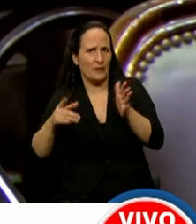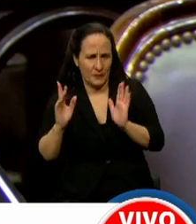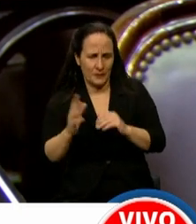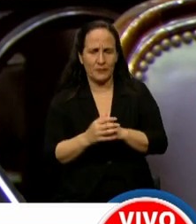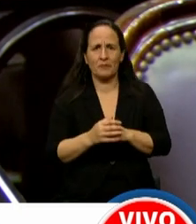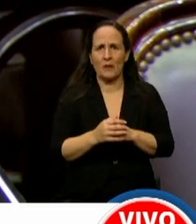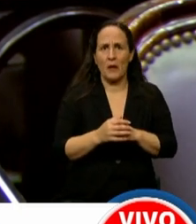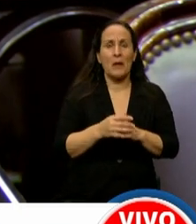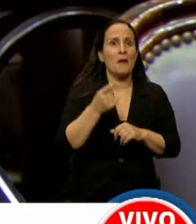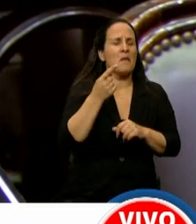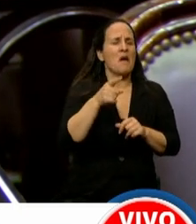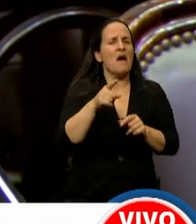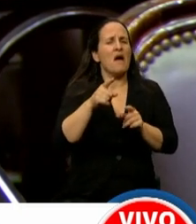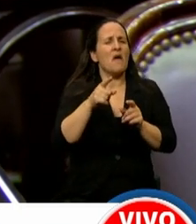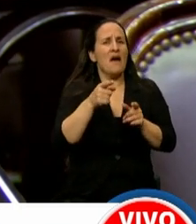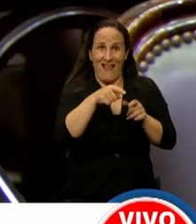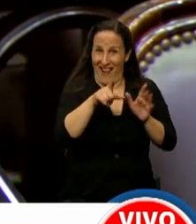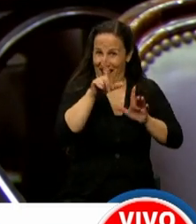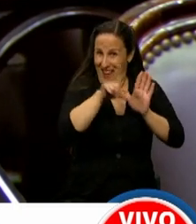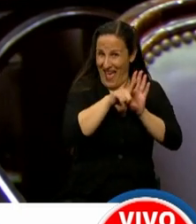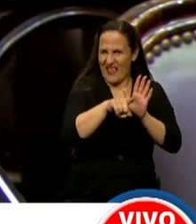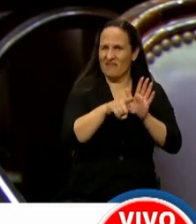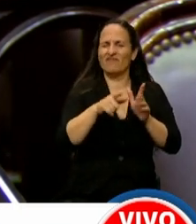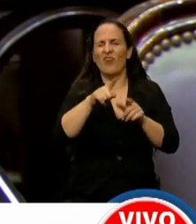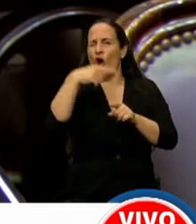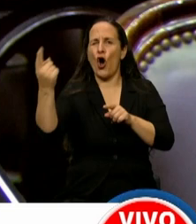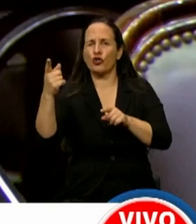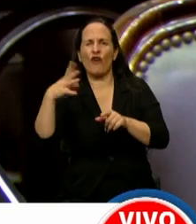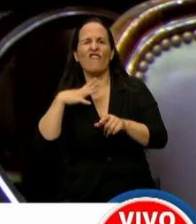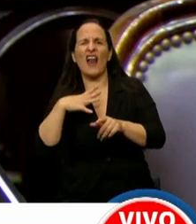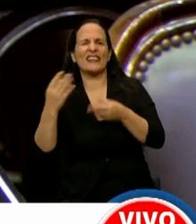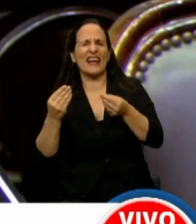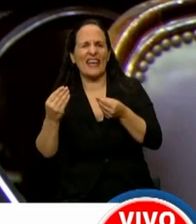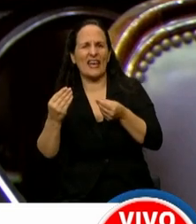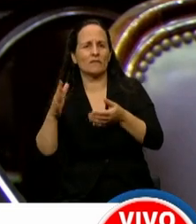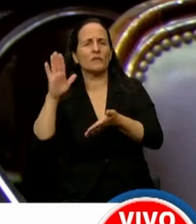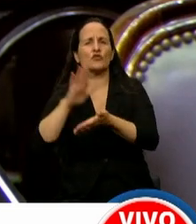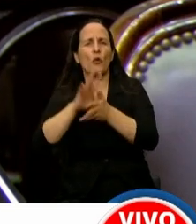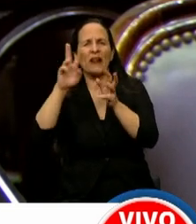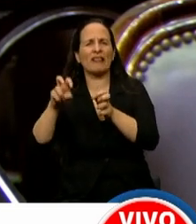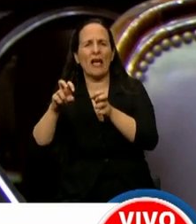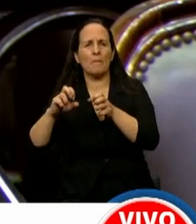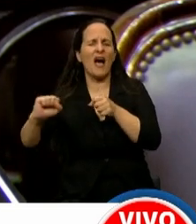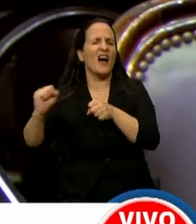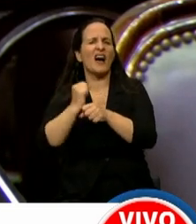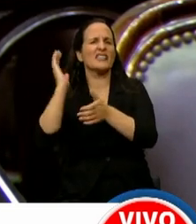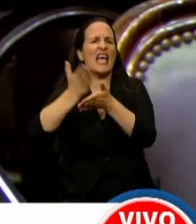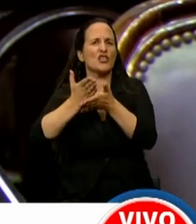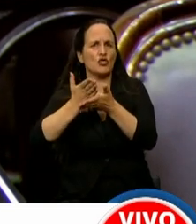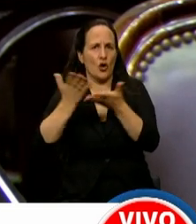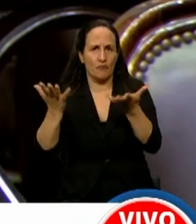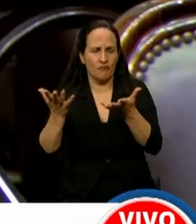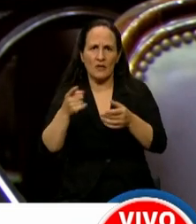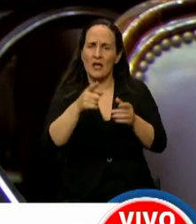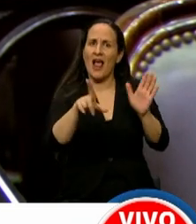Poco se ha hablado de otro universo de esta ley, que es el universo de las sanciones. ¿Qué pasa cuando